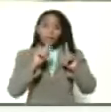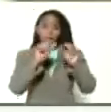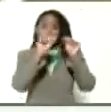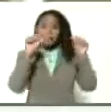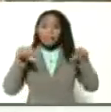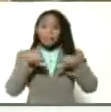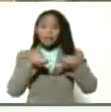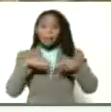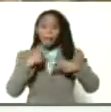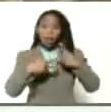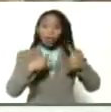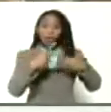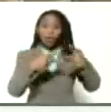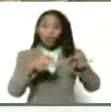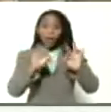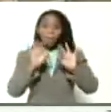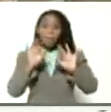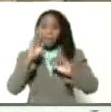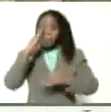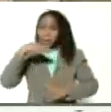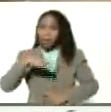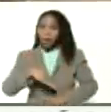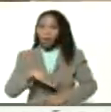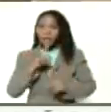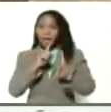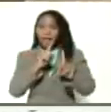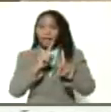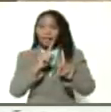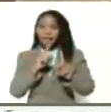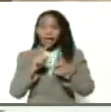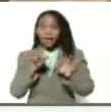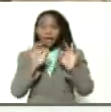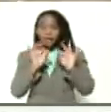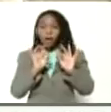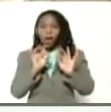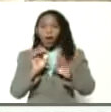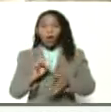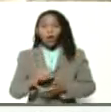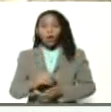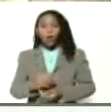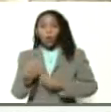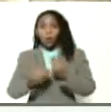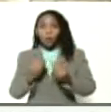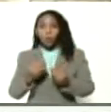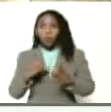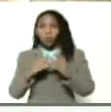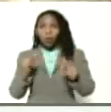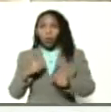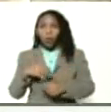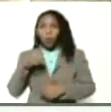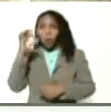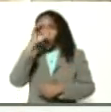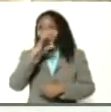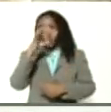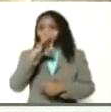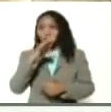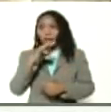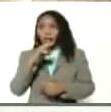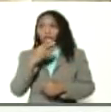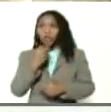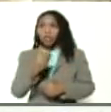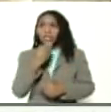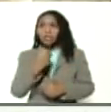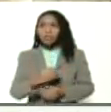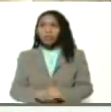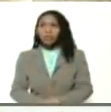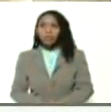productivo de especies menores, de esta especie rumiante, como son los ovinos y caprinos, o sea, los ovejos y los chivos, pues,